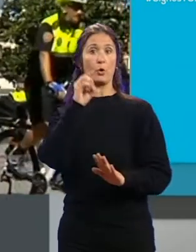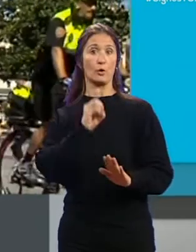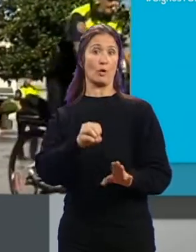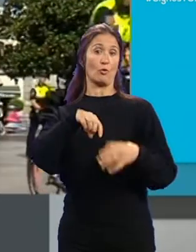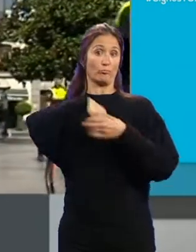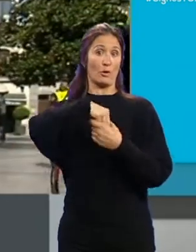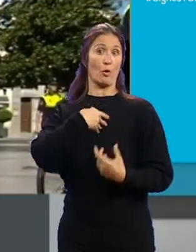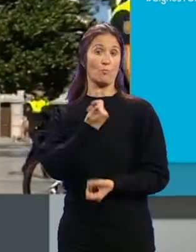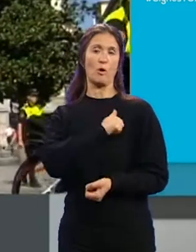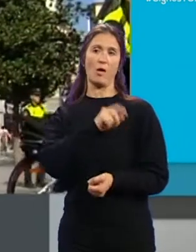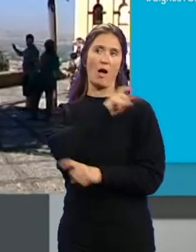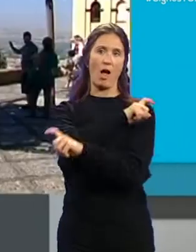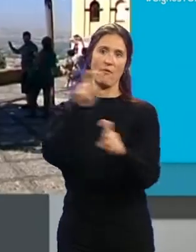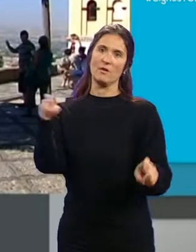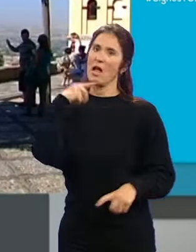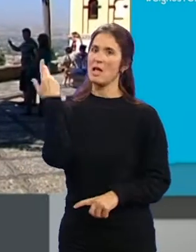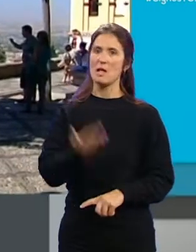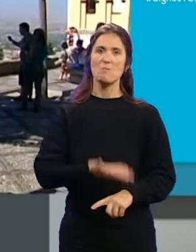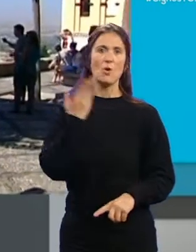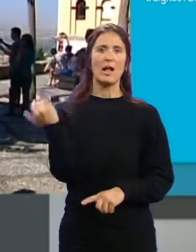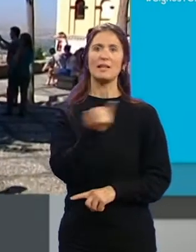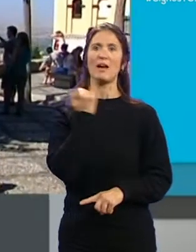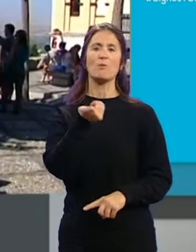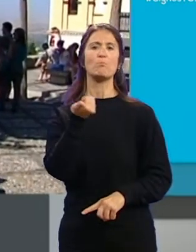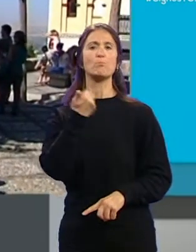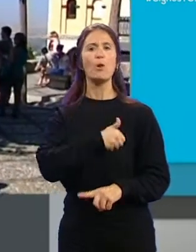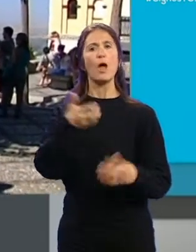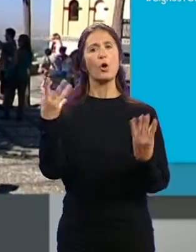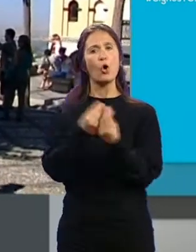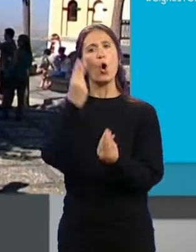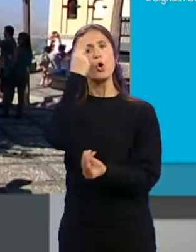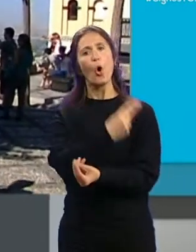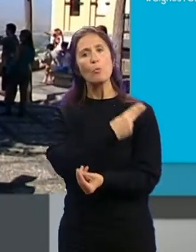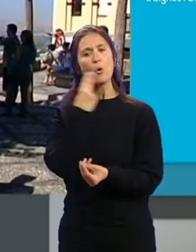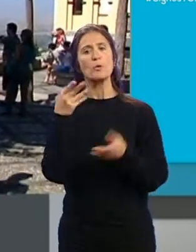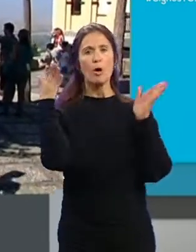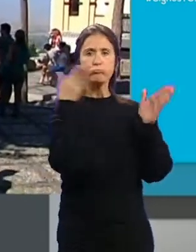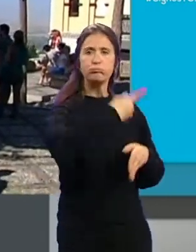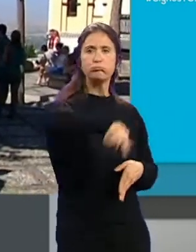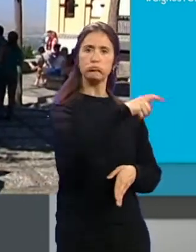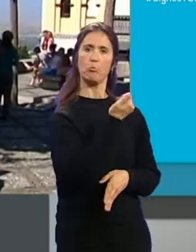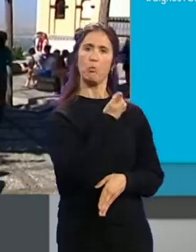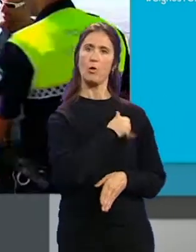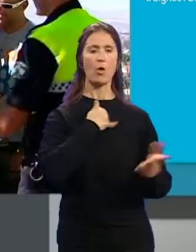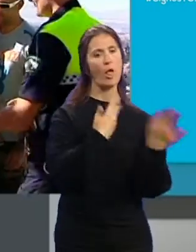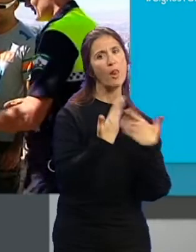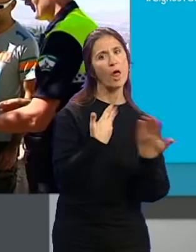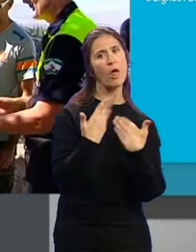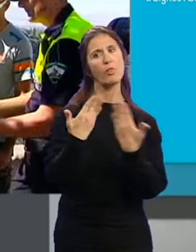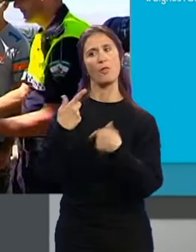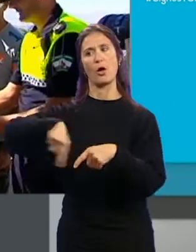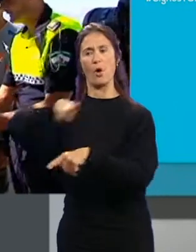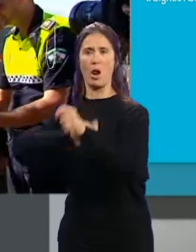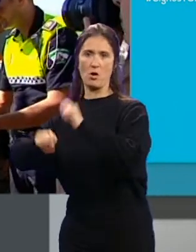locales... ...la importancia de contar con un jefe de la policía... ...que tenga compromisos con la plantilla... ...y dialogue con los agentes sociales.